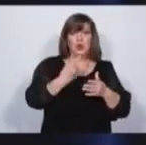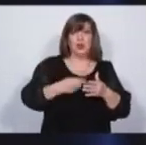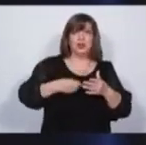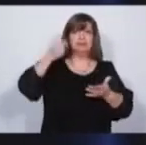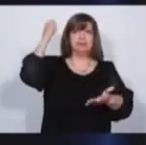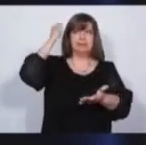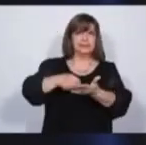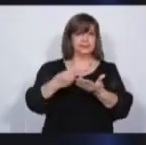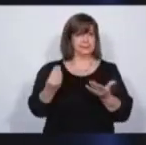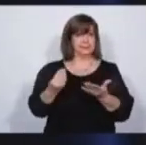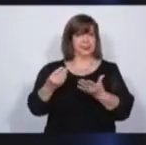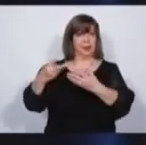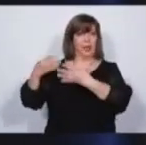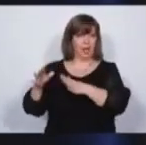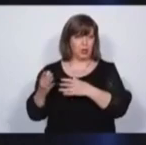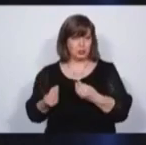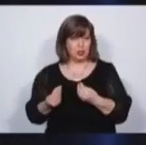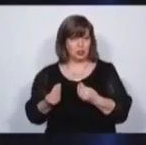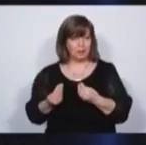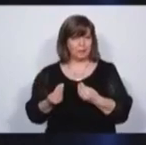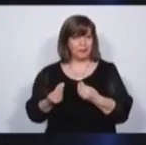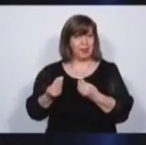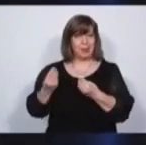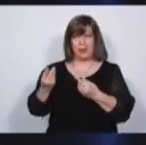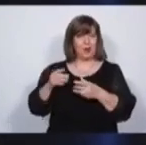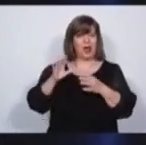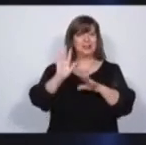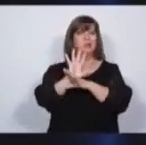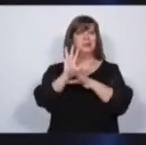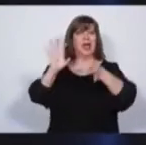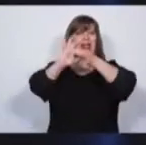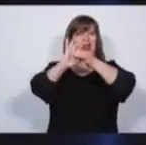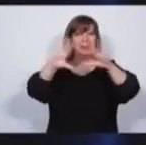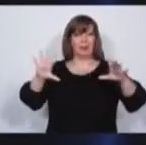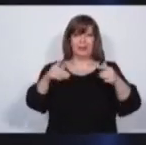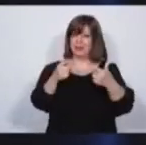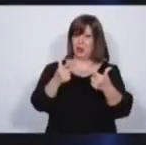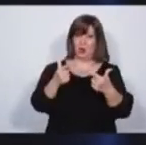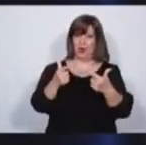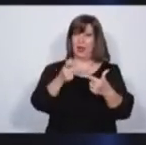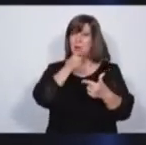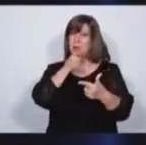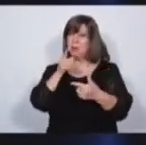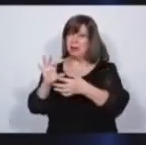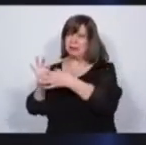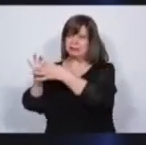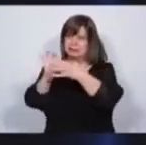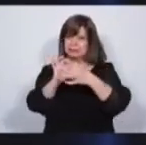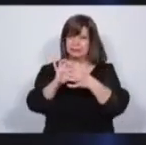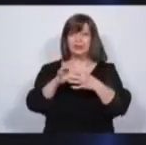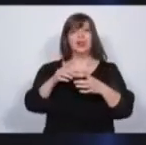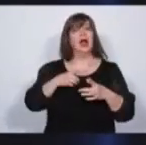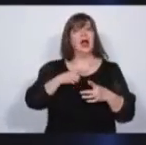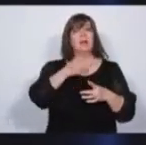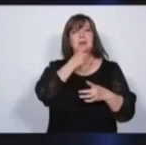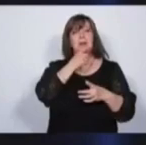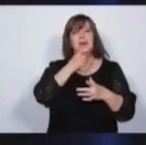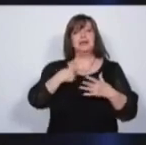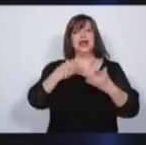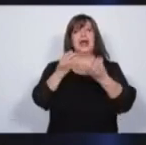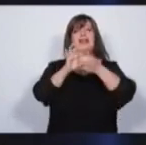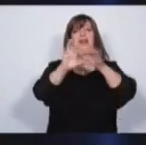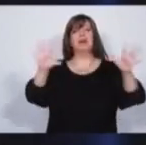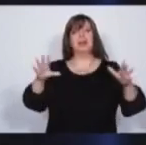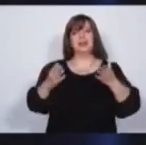¿Ustedes creen que realmente puede haber independencia? Lo primero es trabajar fuertemente para devolverle a la